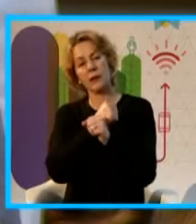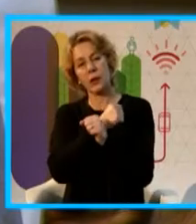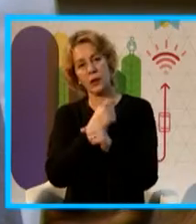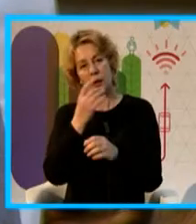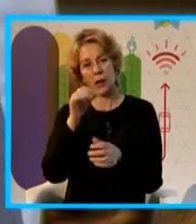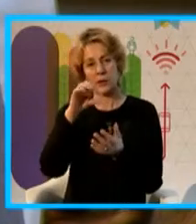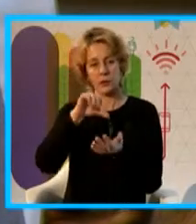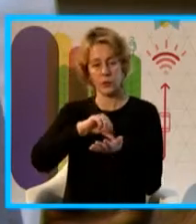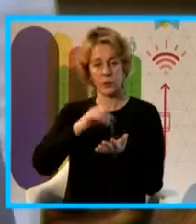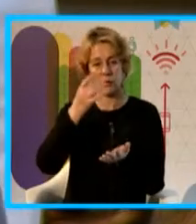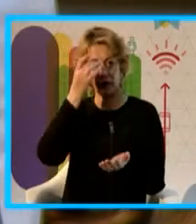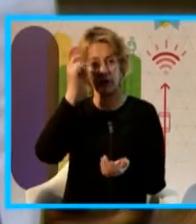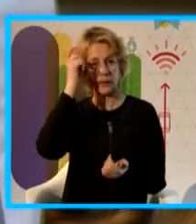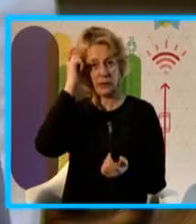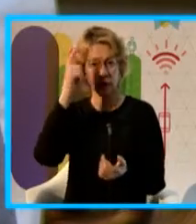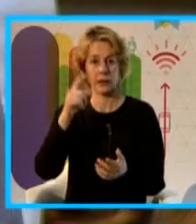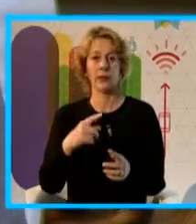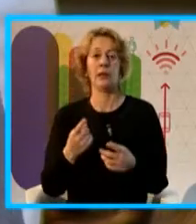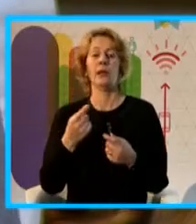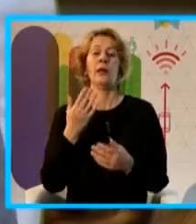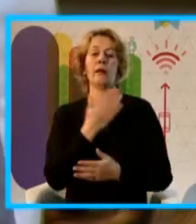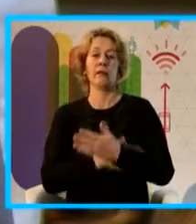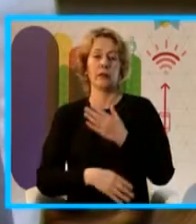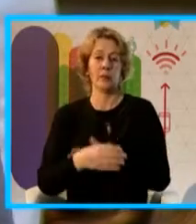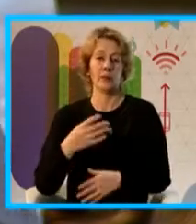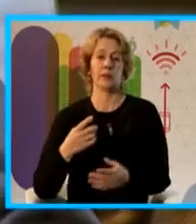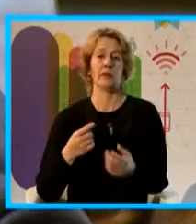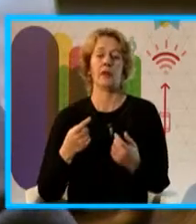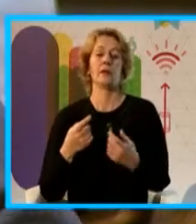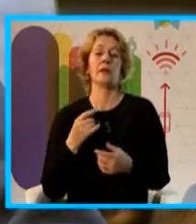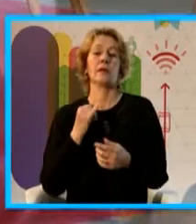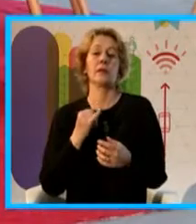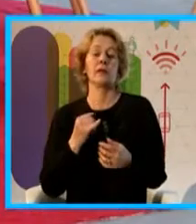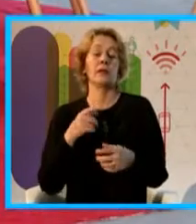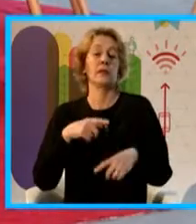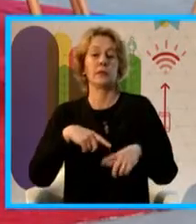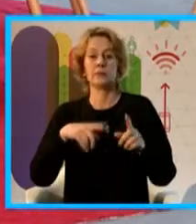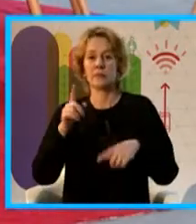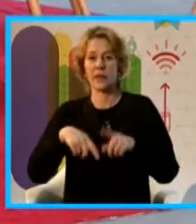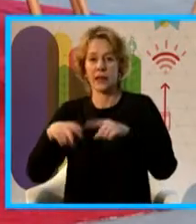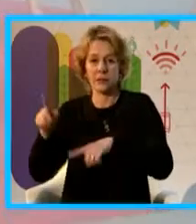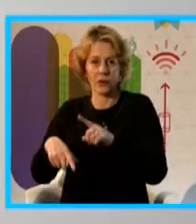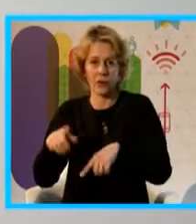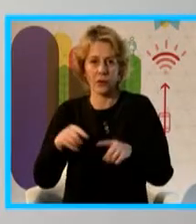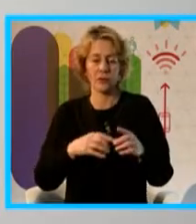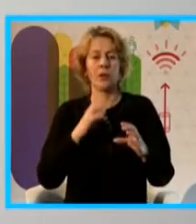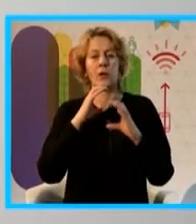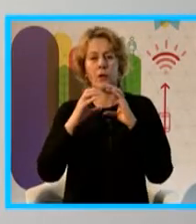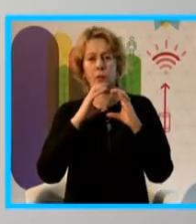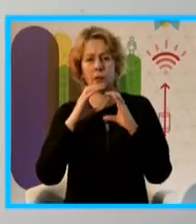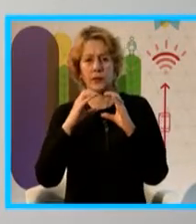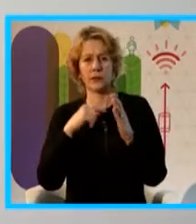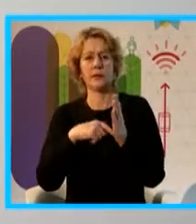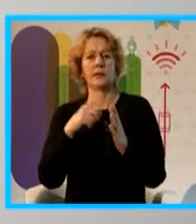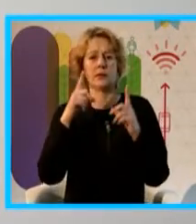Secretaría de la Gestión Social para la Discapacidad, la Gestión de Calidad y Sostenibilidad, la División de Información y Comunicación, el